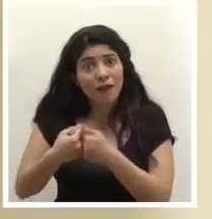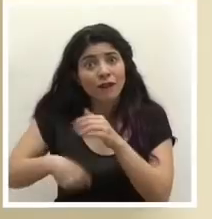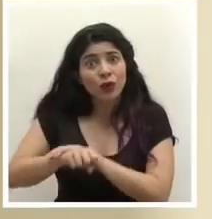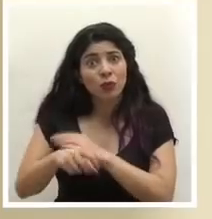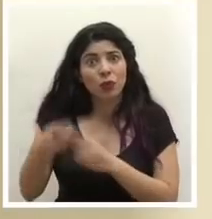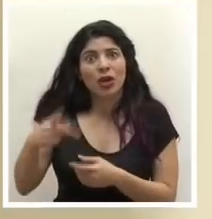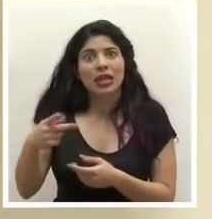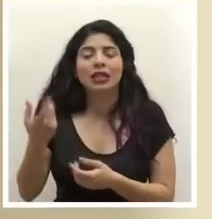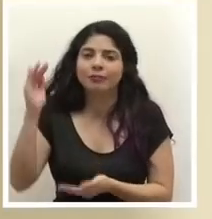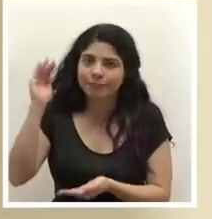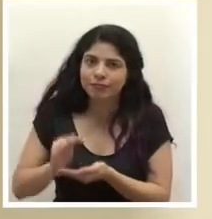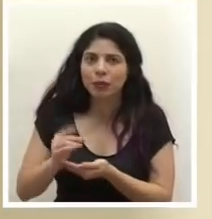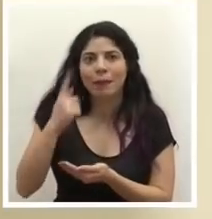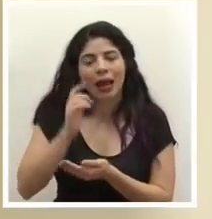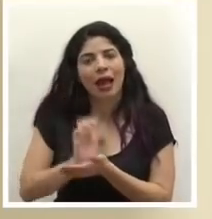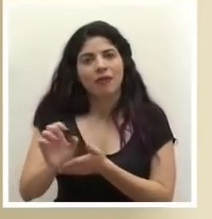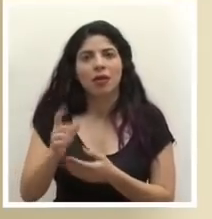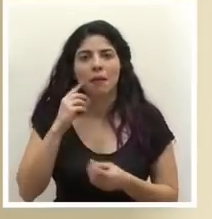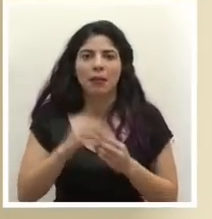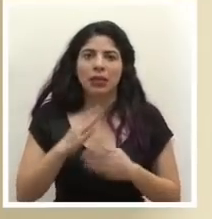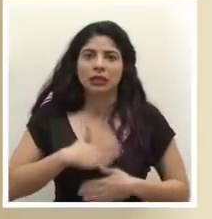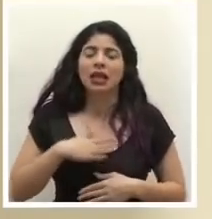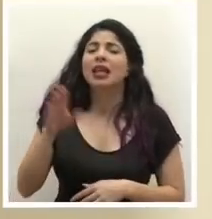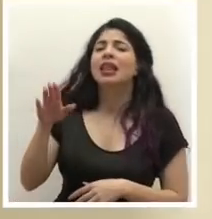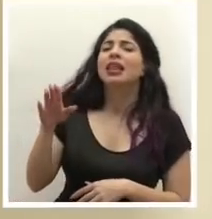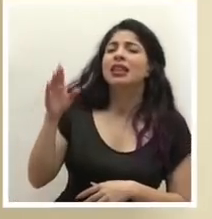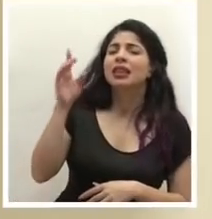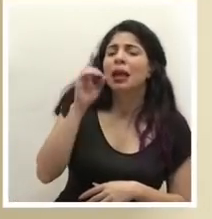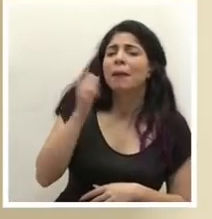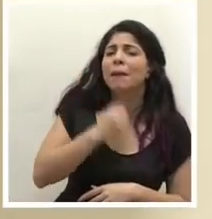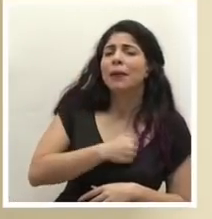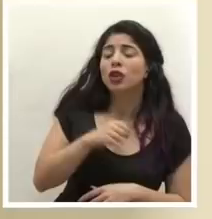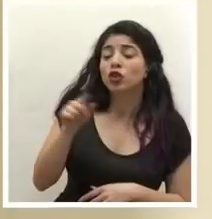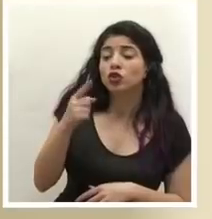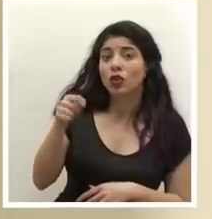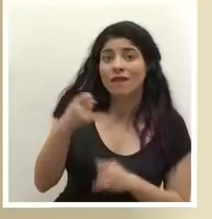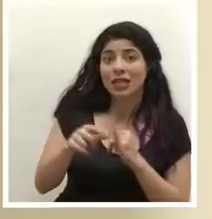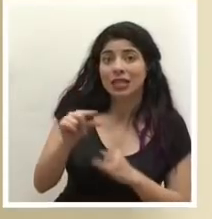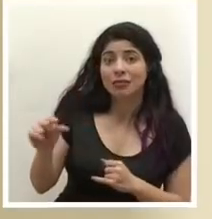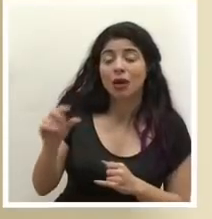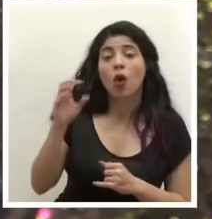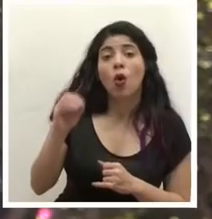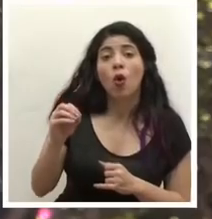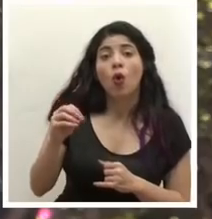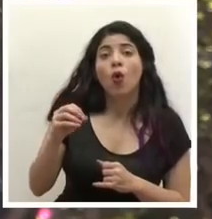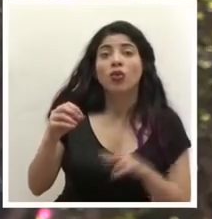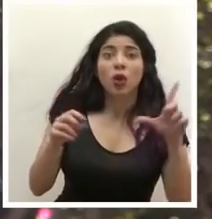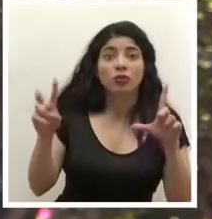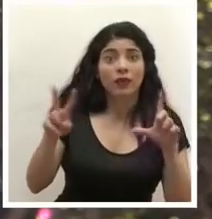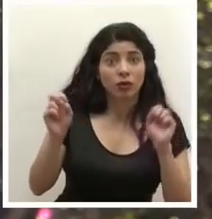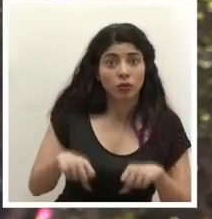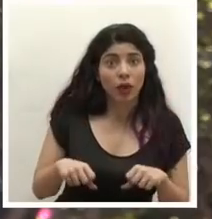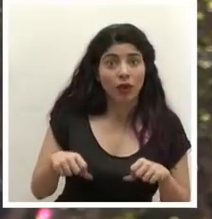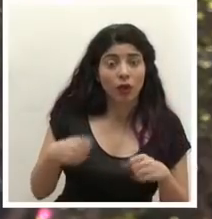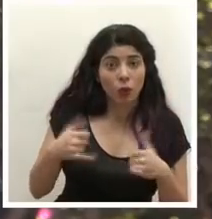disminuirlo para tener más tranquilidad cuando se refiere a esta fecha se refiere únicamente fin de semana ¿podría ser entre semana la